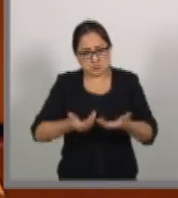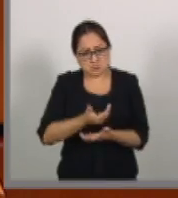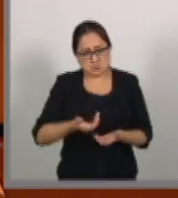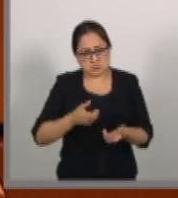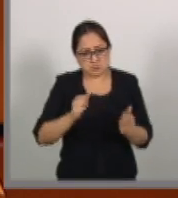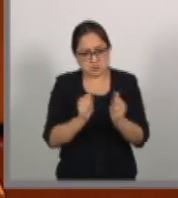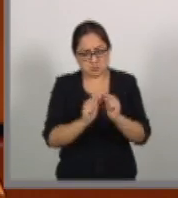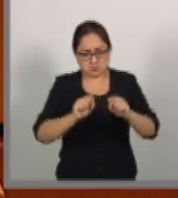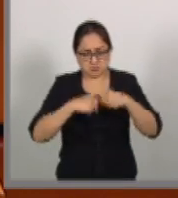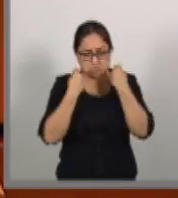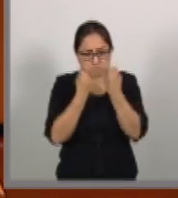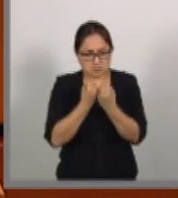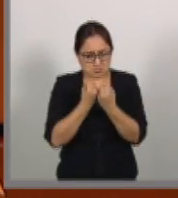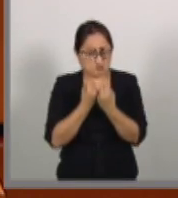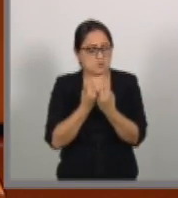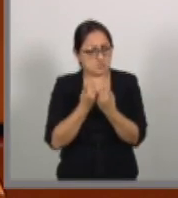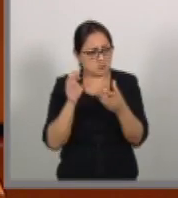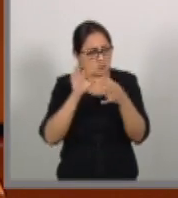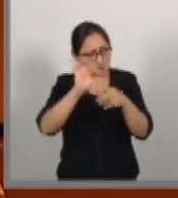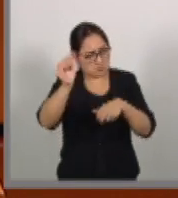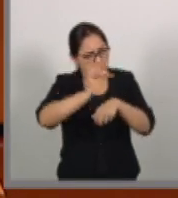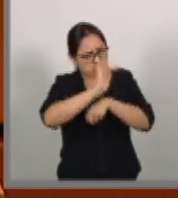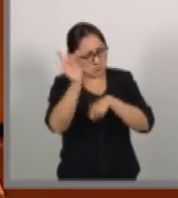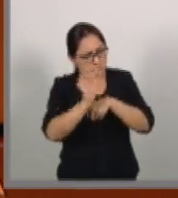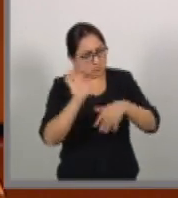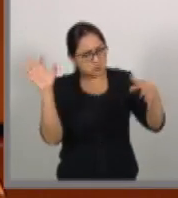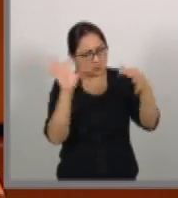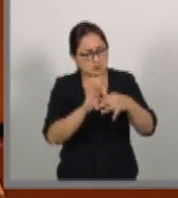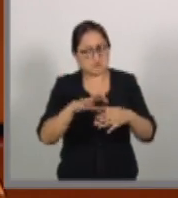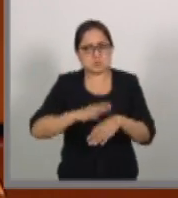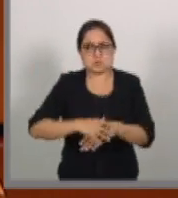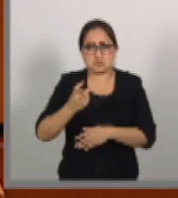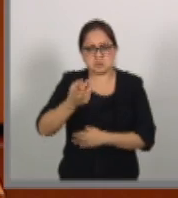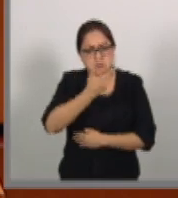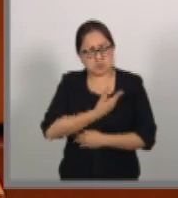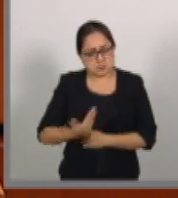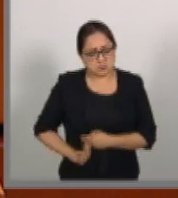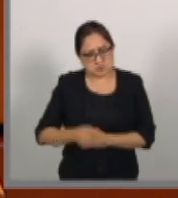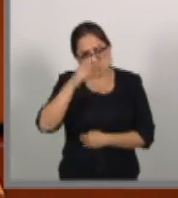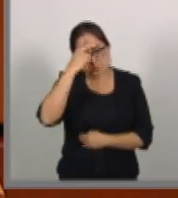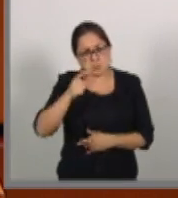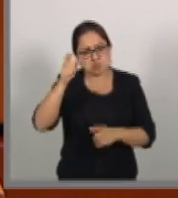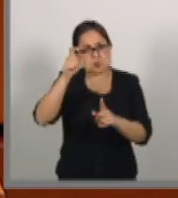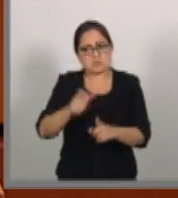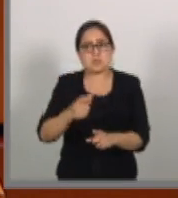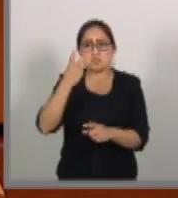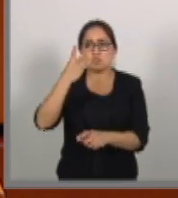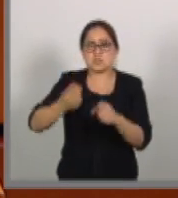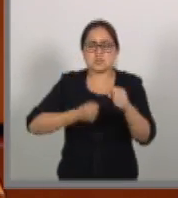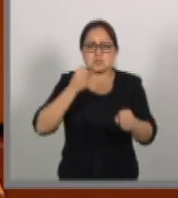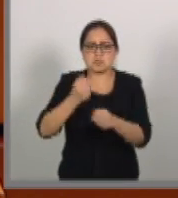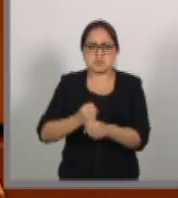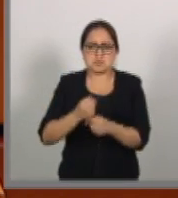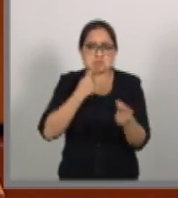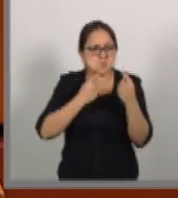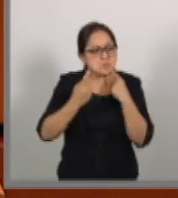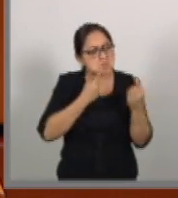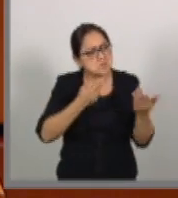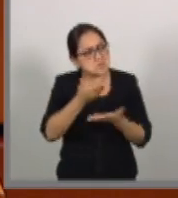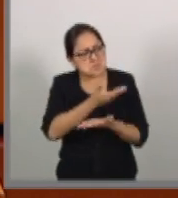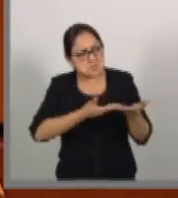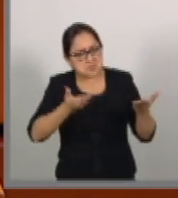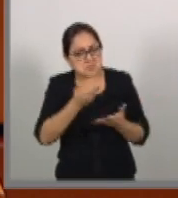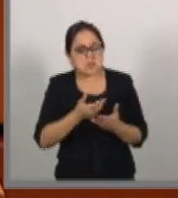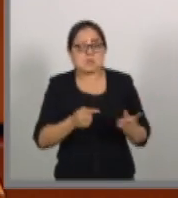nuestros socios extranjeros. Así, el Ejecutivo Federal, tras tres años de negociaciones y